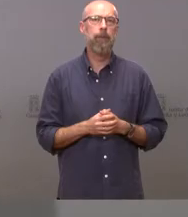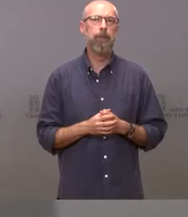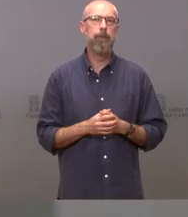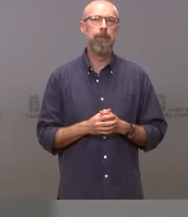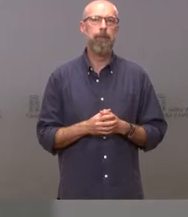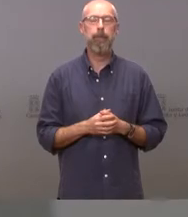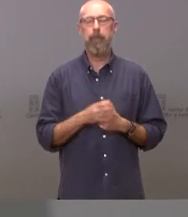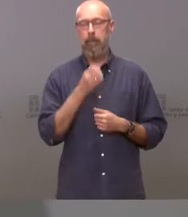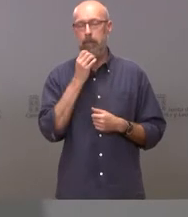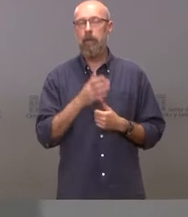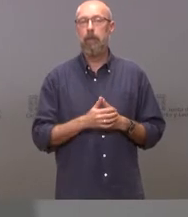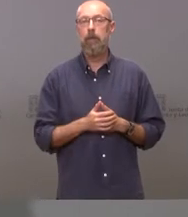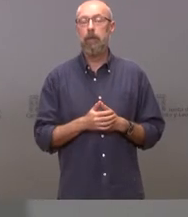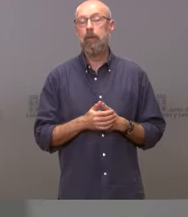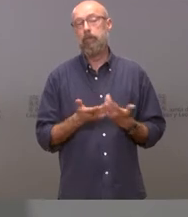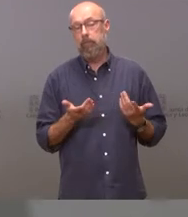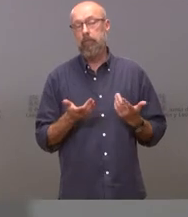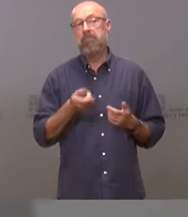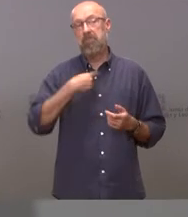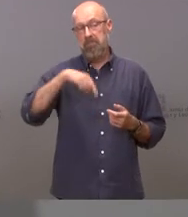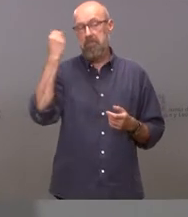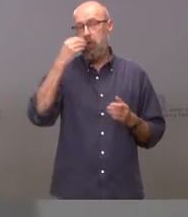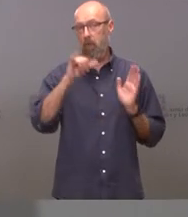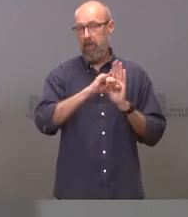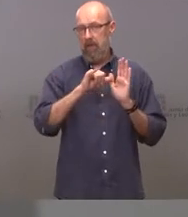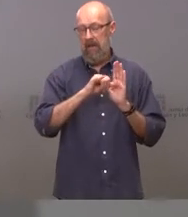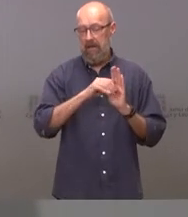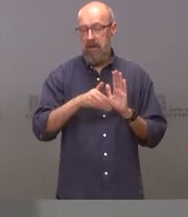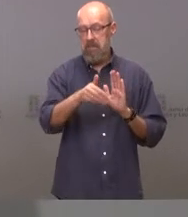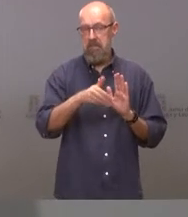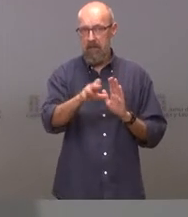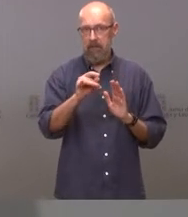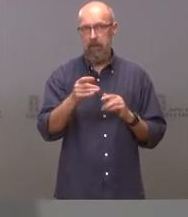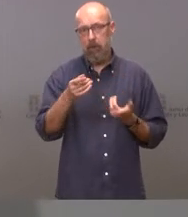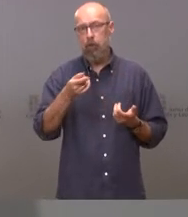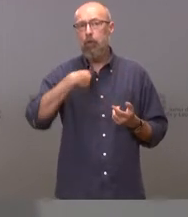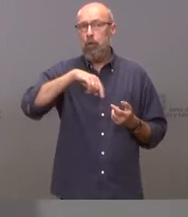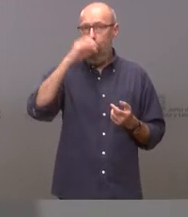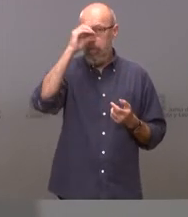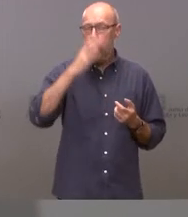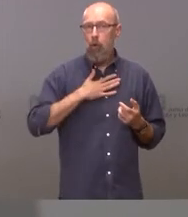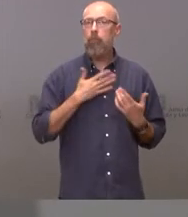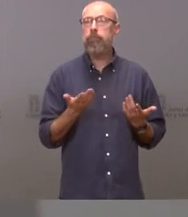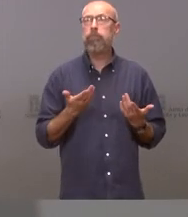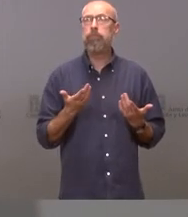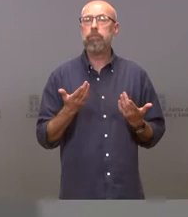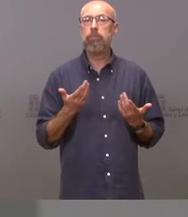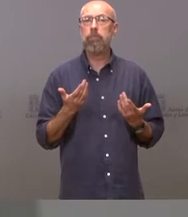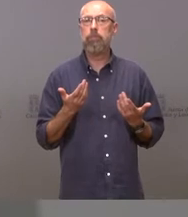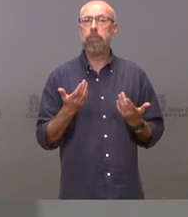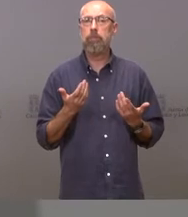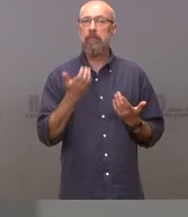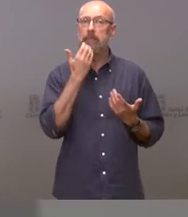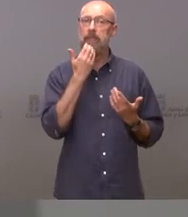bueno estamos muy cerca insisto que nuestra postura es en el momento que el grado de